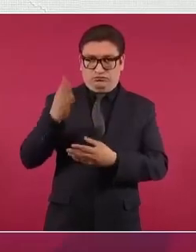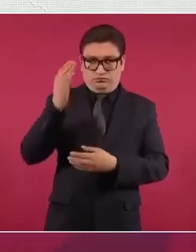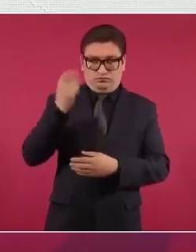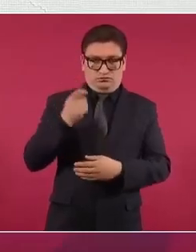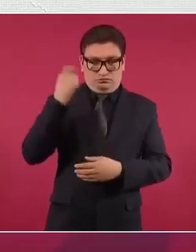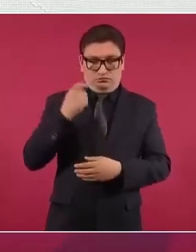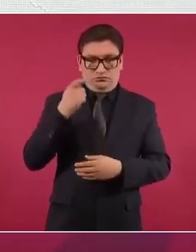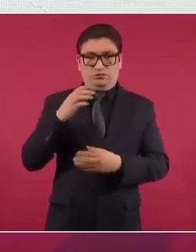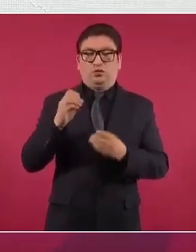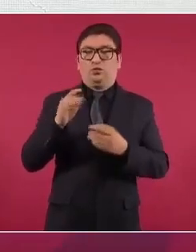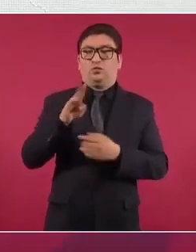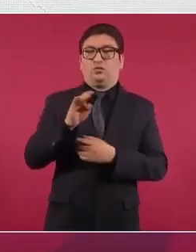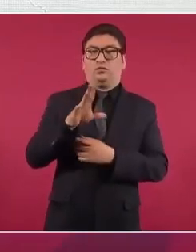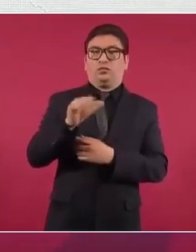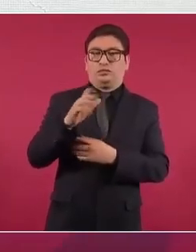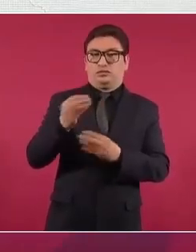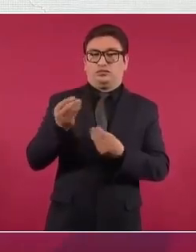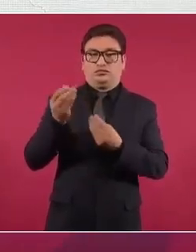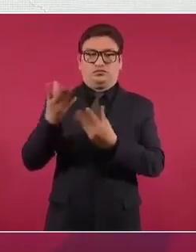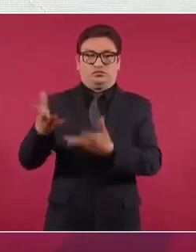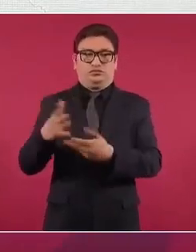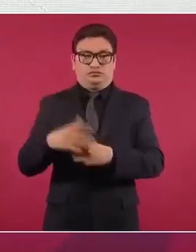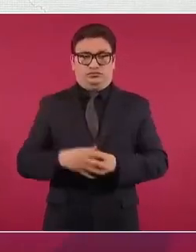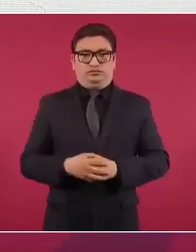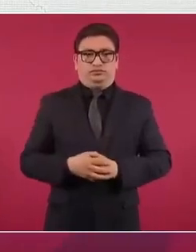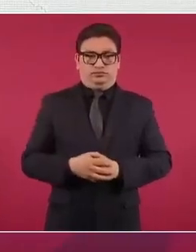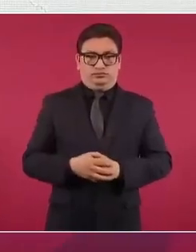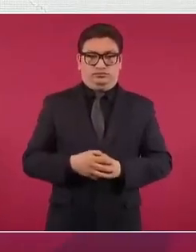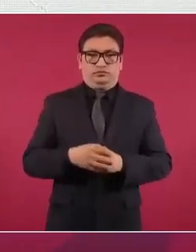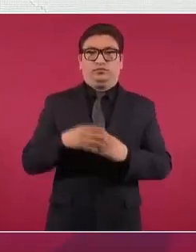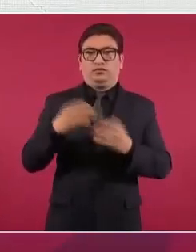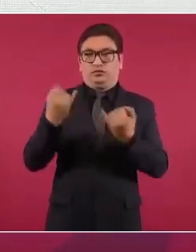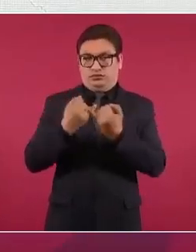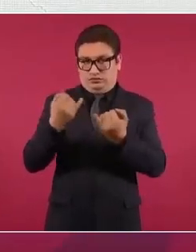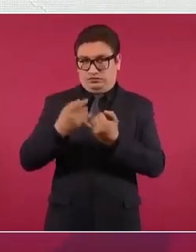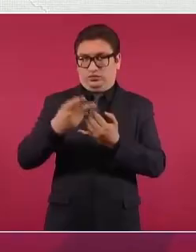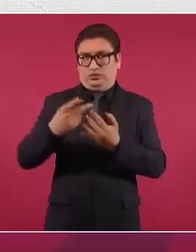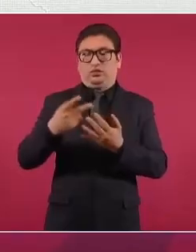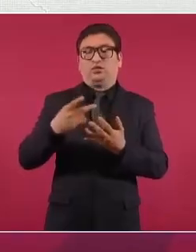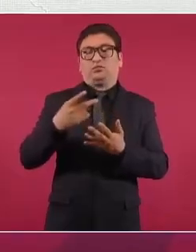una beca, está ensembrando vida.